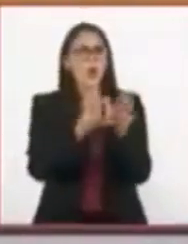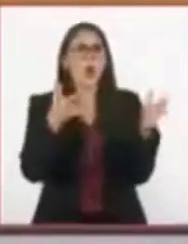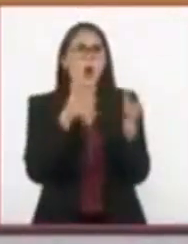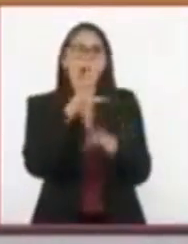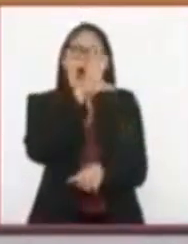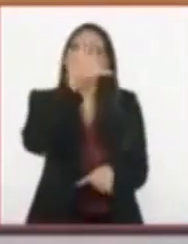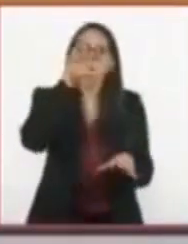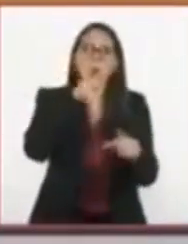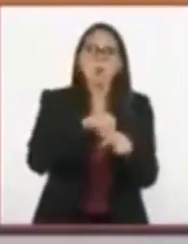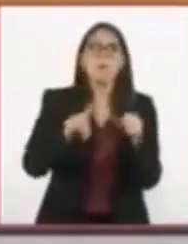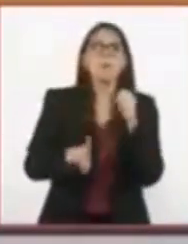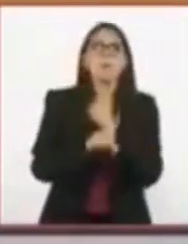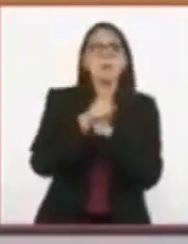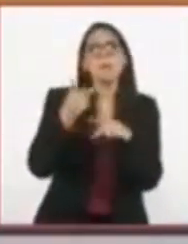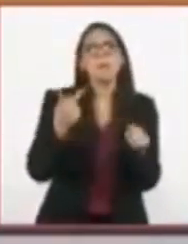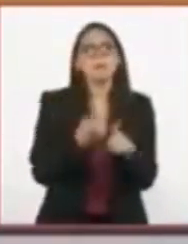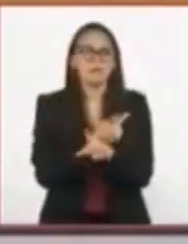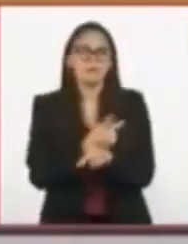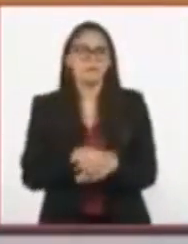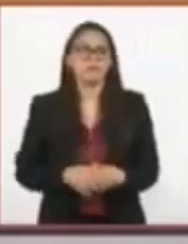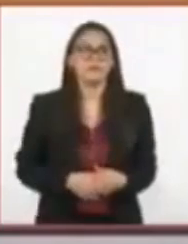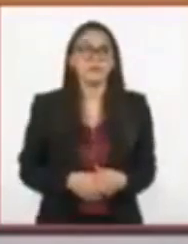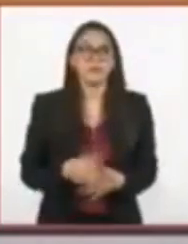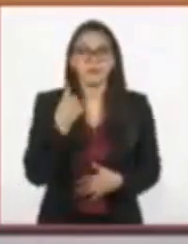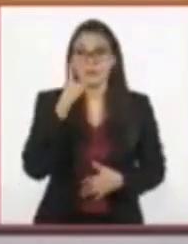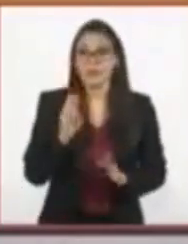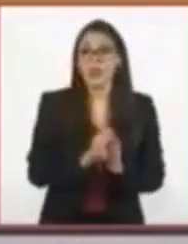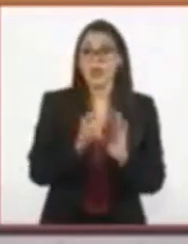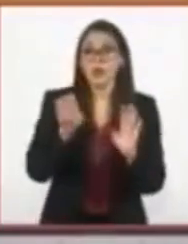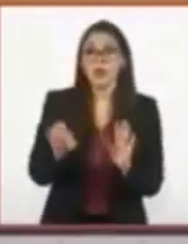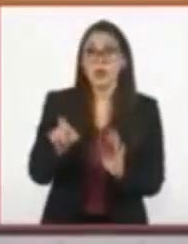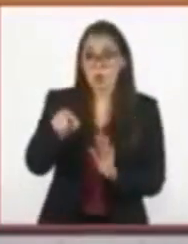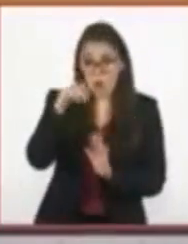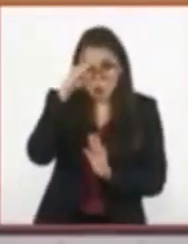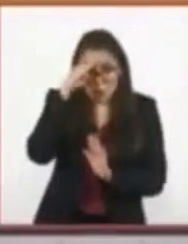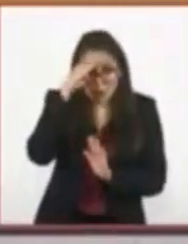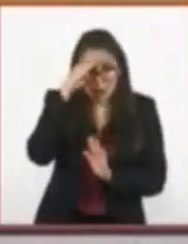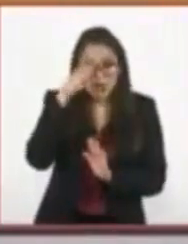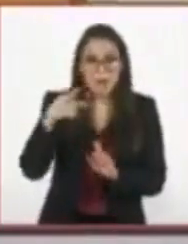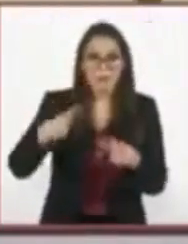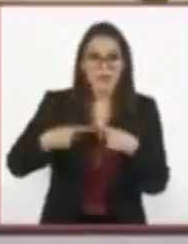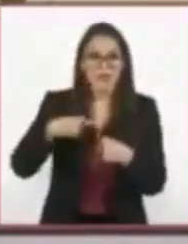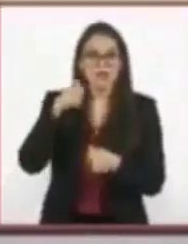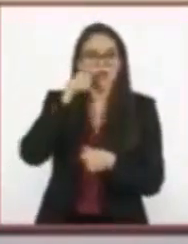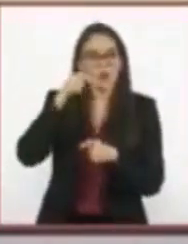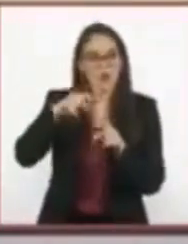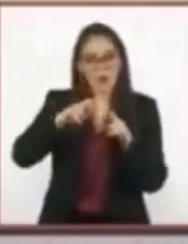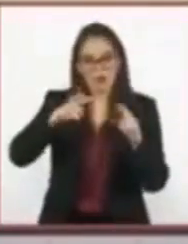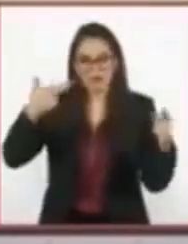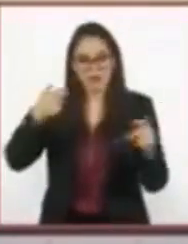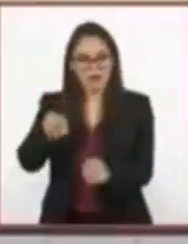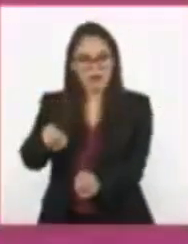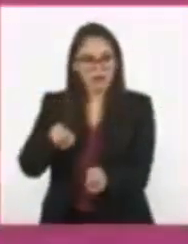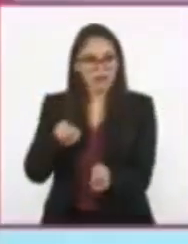consecuencias de lo que sucede en tu historia. Por ejemplo, ¿qué o quién crees que estuvo jalando la cuerda todo este tiempo?